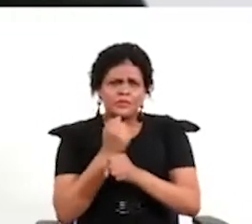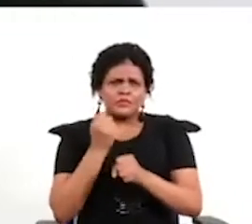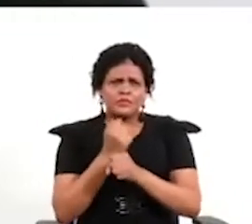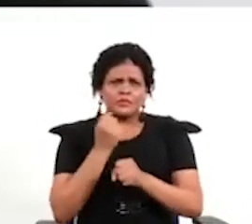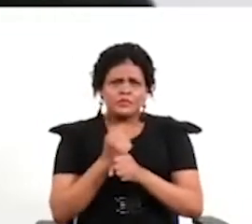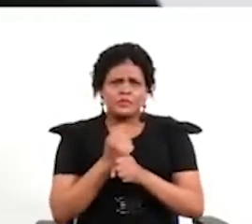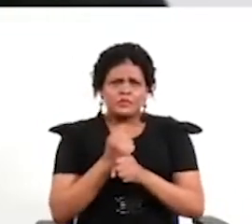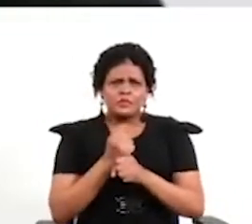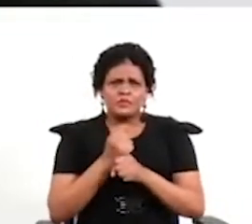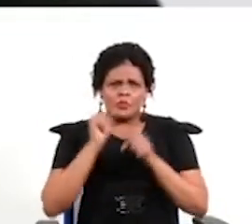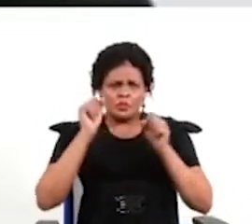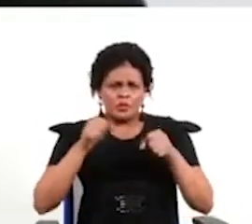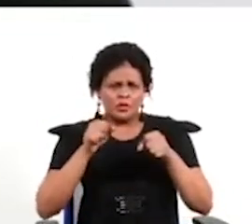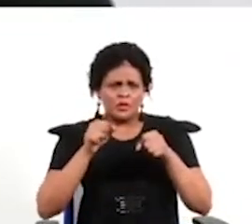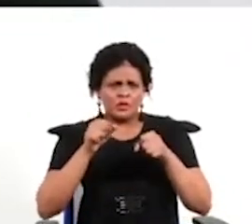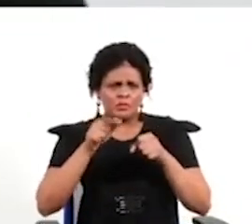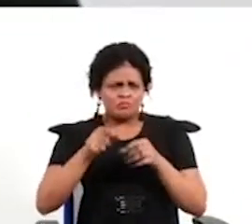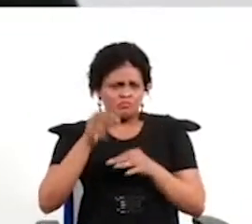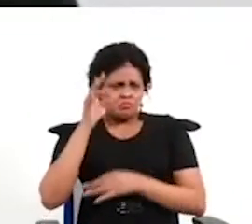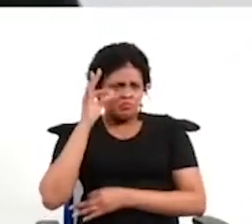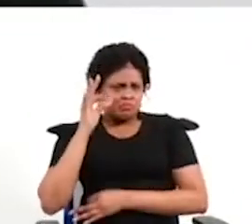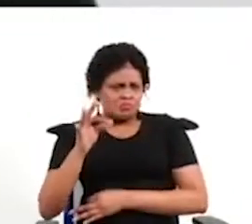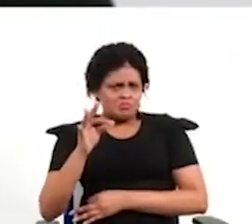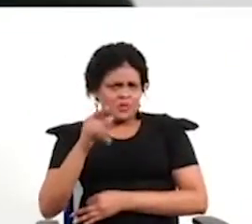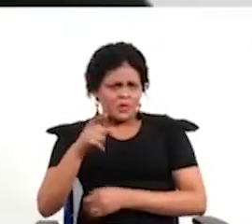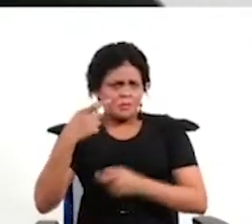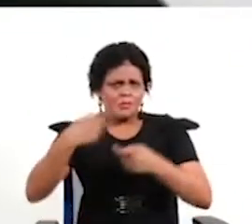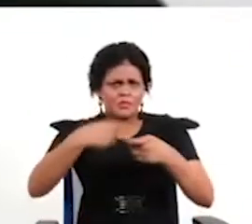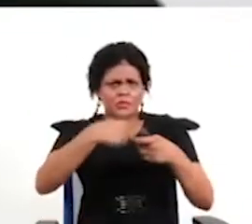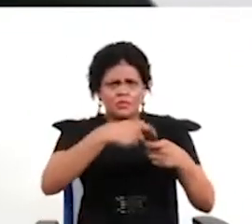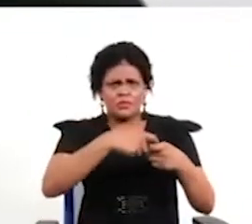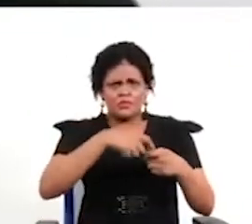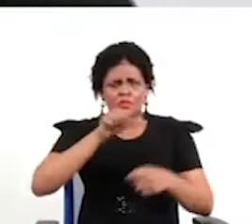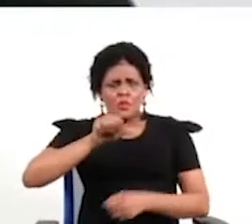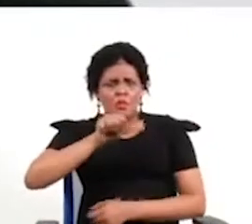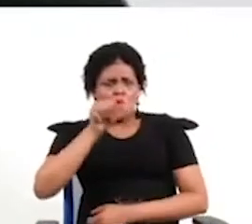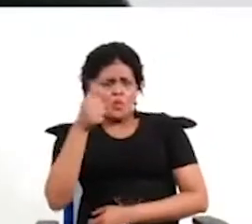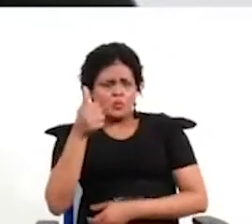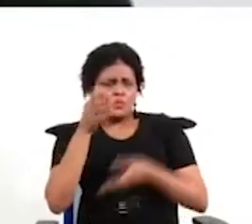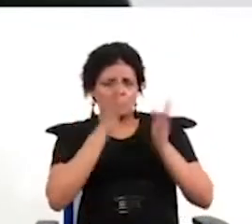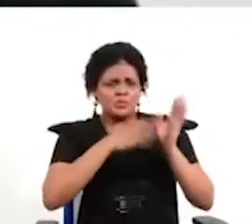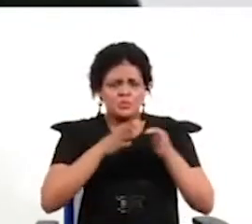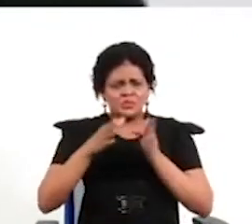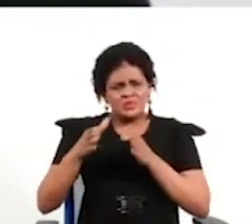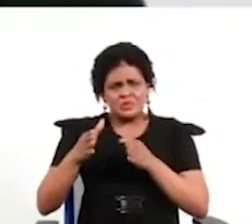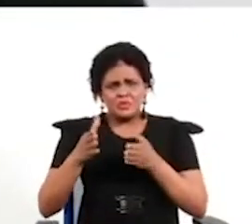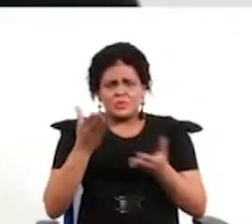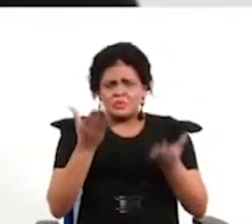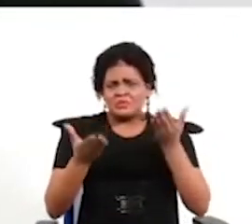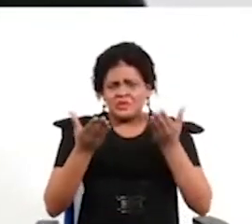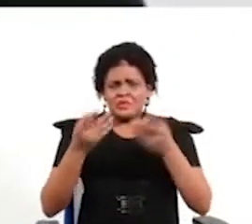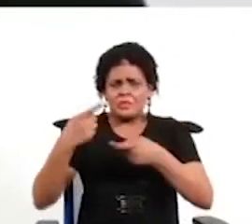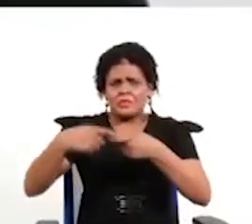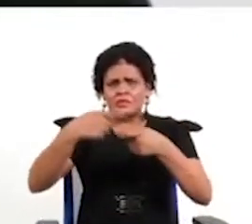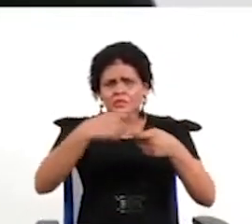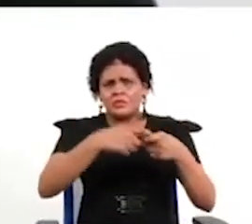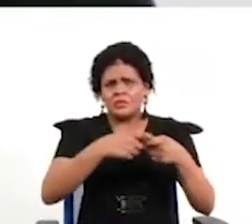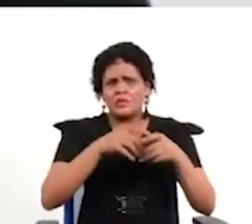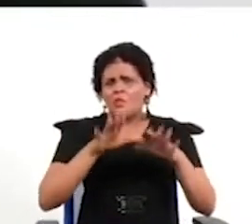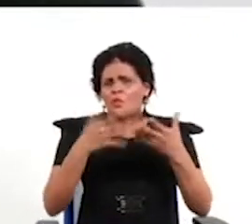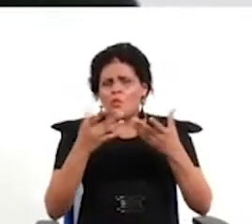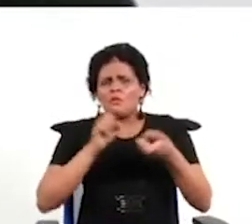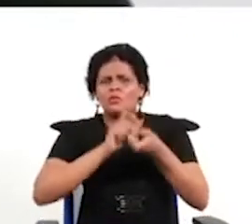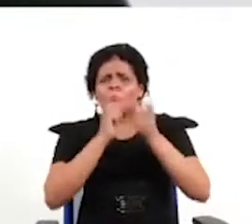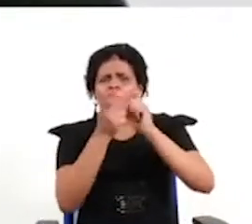la calidad de la participación en los procesos constituyentes a otros procesos participativos como en este caso, por ejemplo, el de la reforma a la